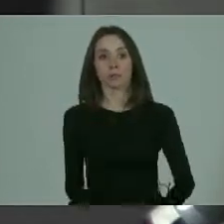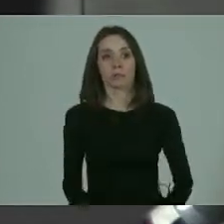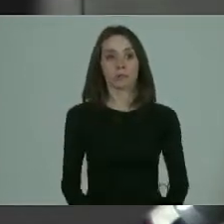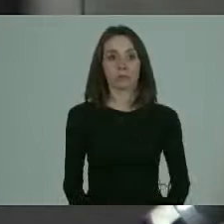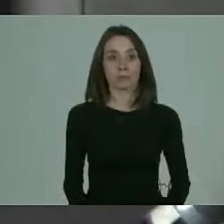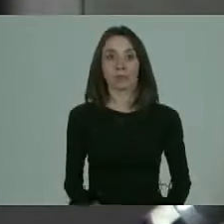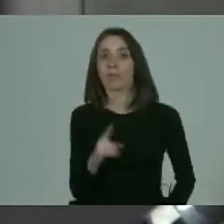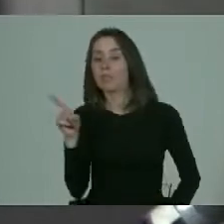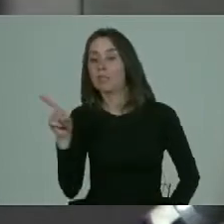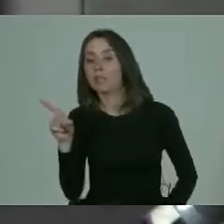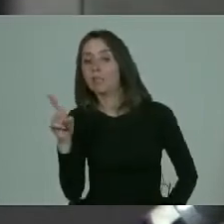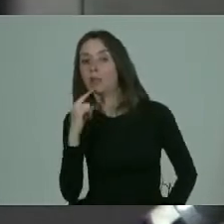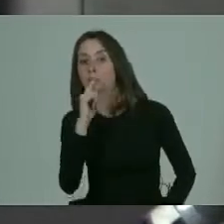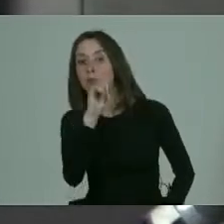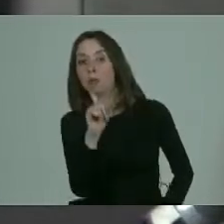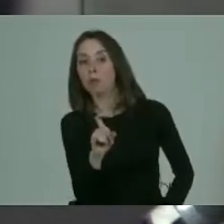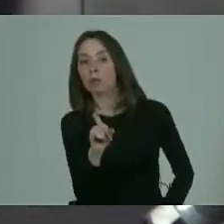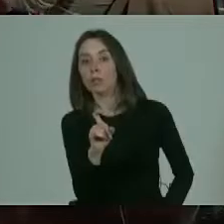Perdón.